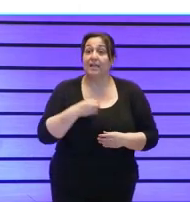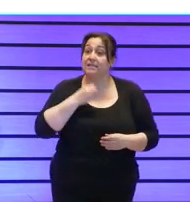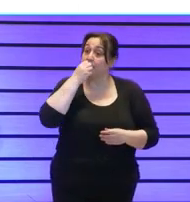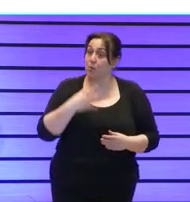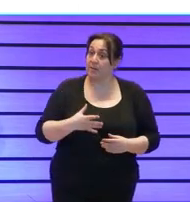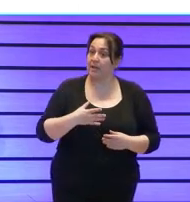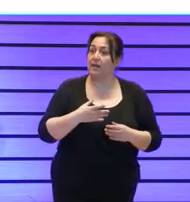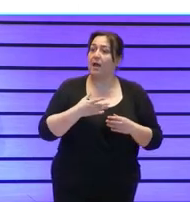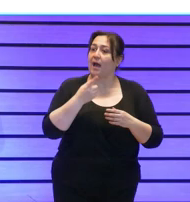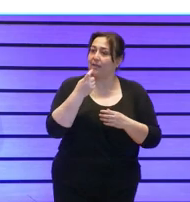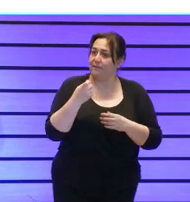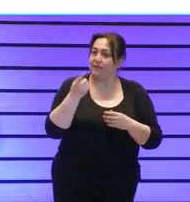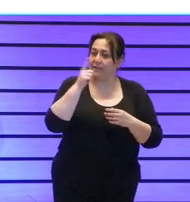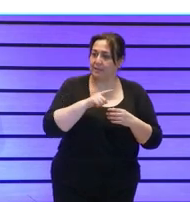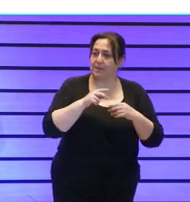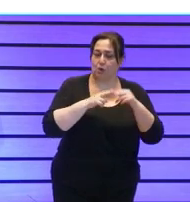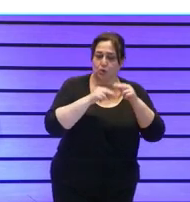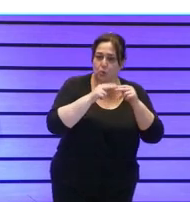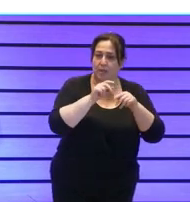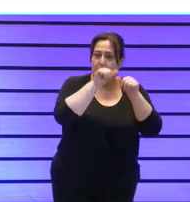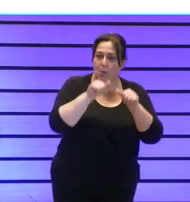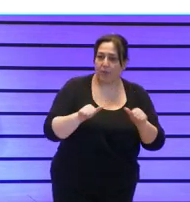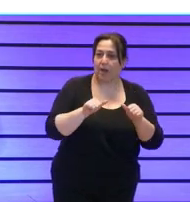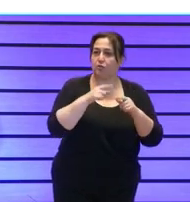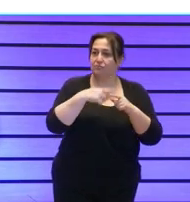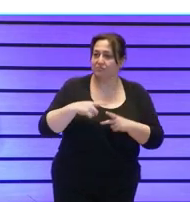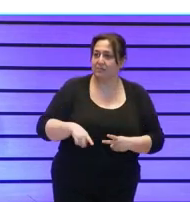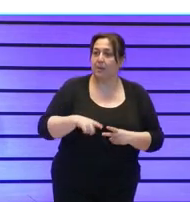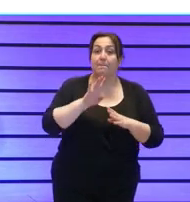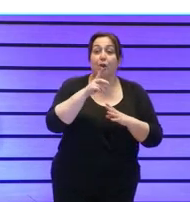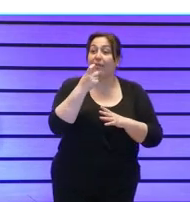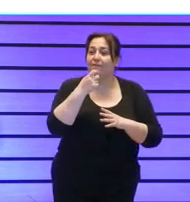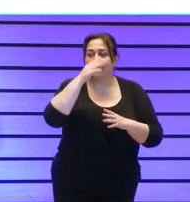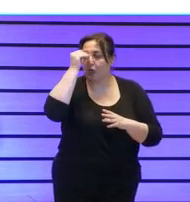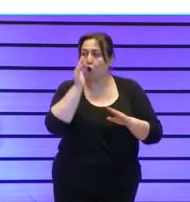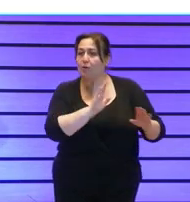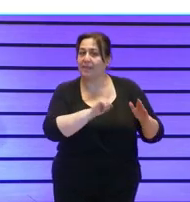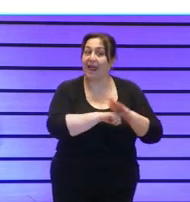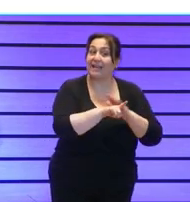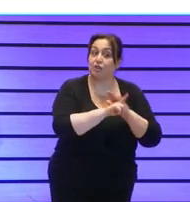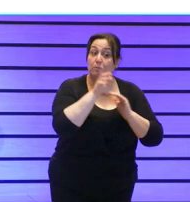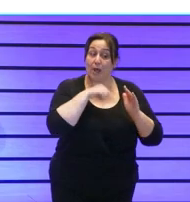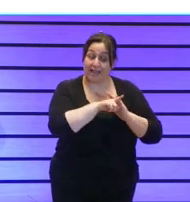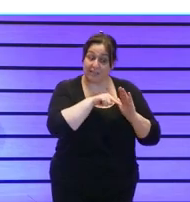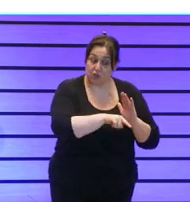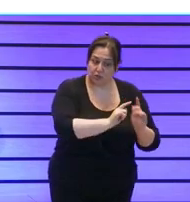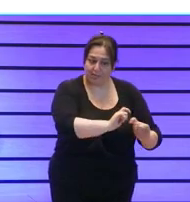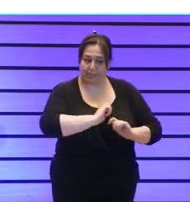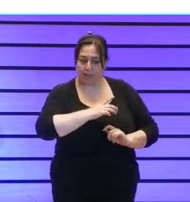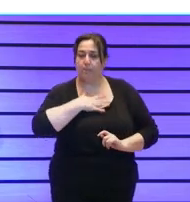que cimentemos en paradigmas en constructos en modelo pero no nos tenemos que olvidar de la gestión porque es lo que va a hacer viable que nuestras